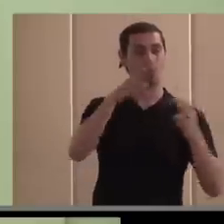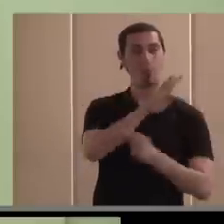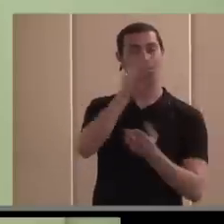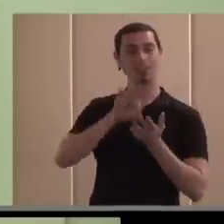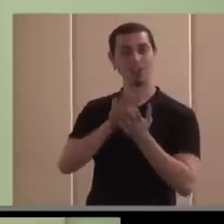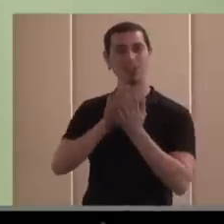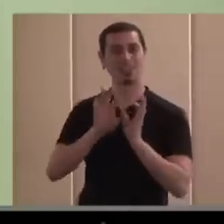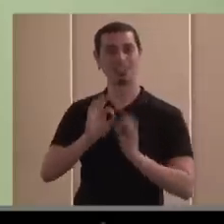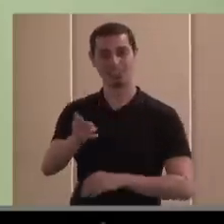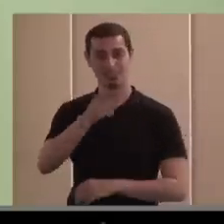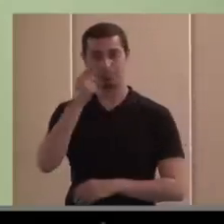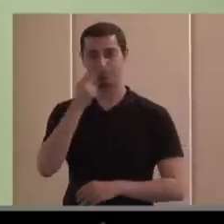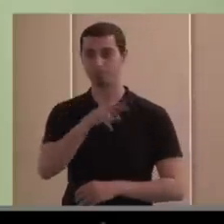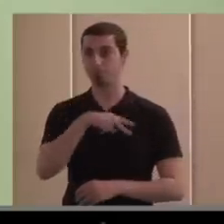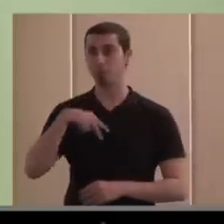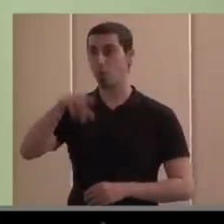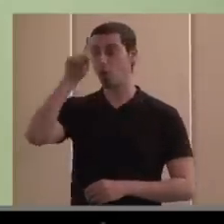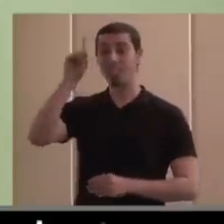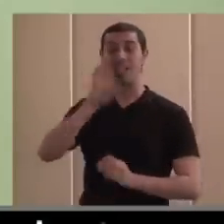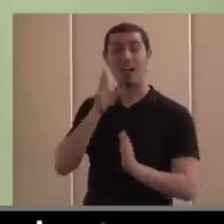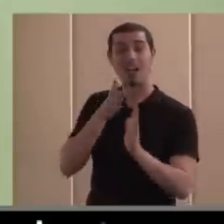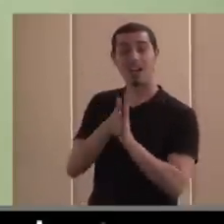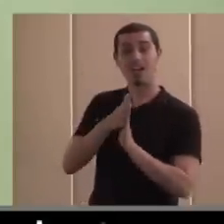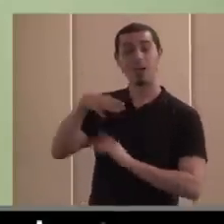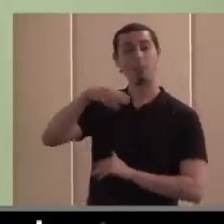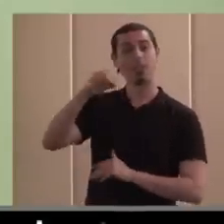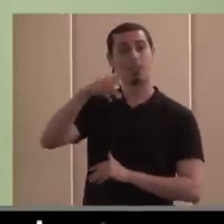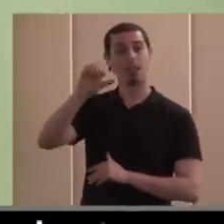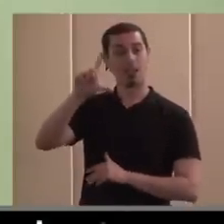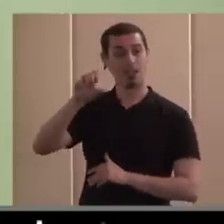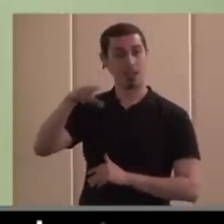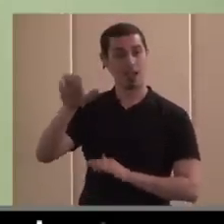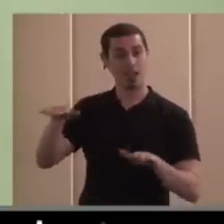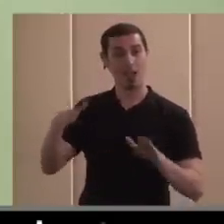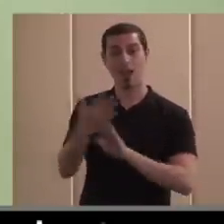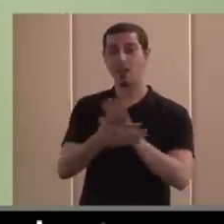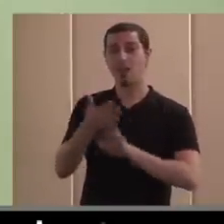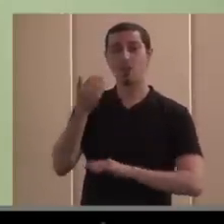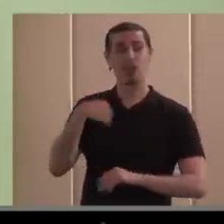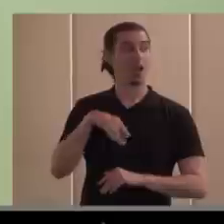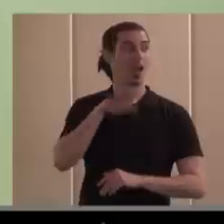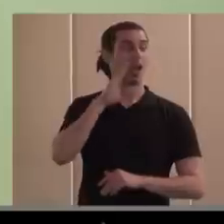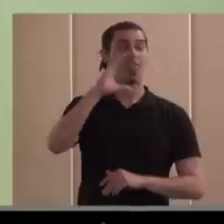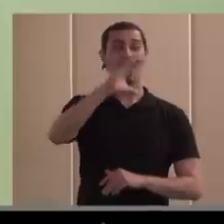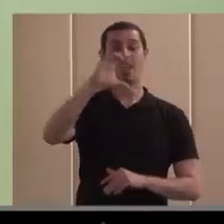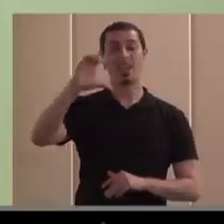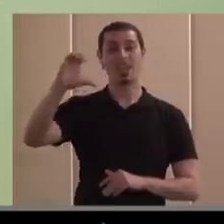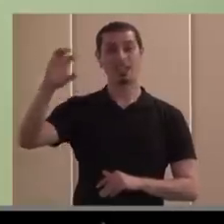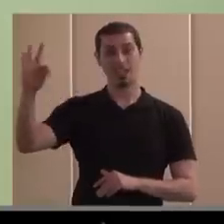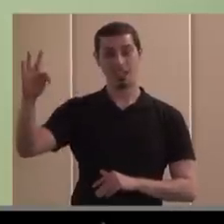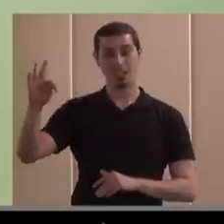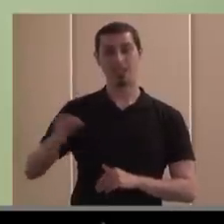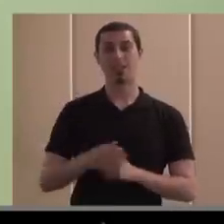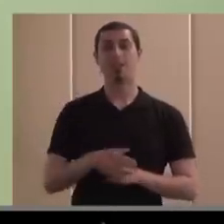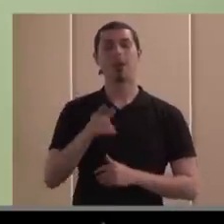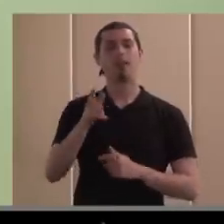General no sé si también nos ha comentado esto Miguel Ángel esto se conoce por las siglas CEP y